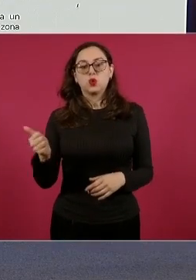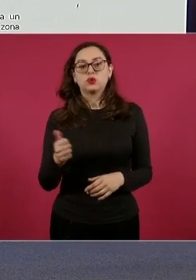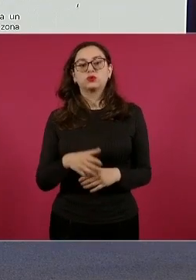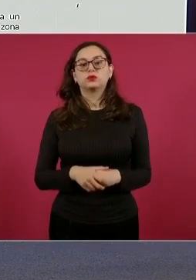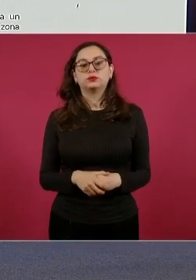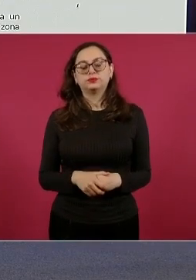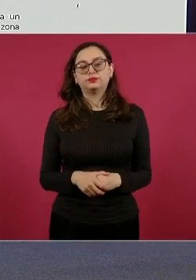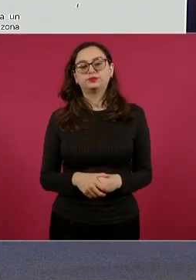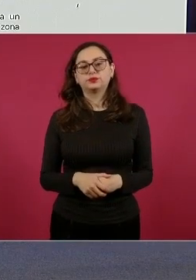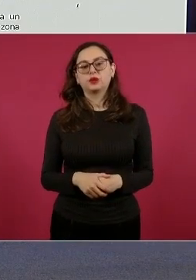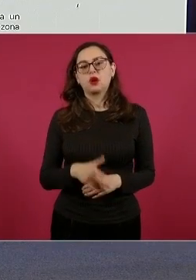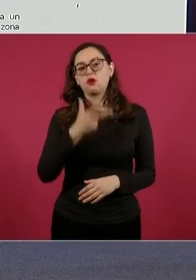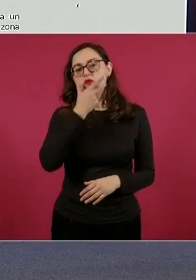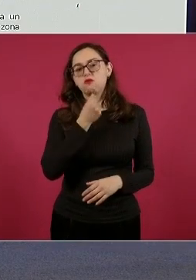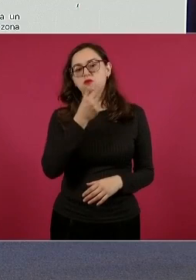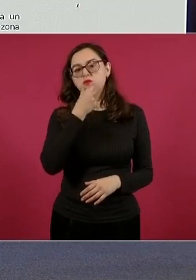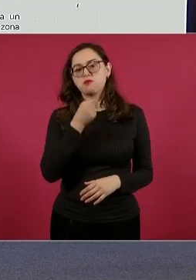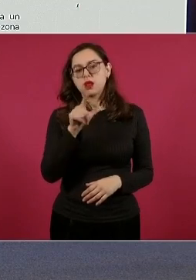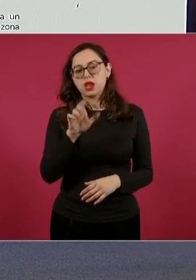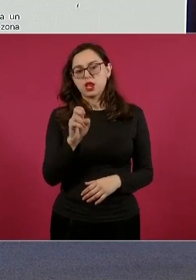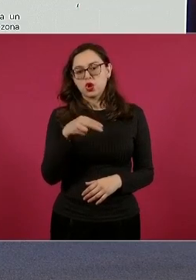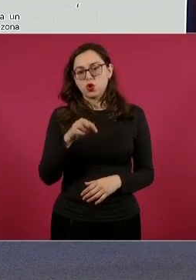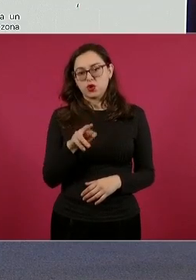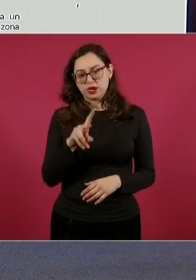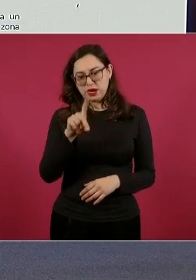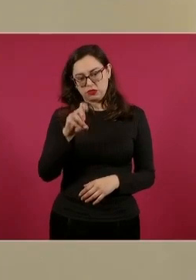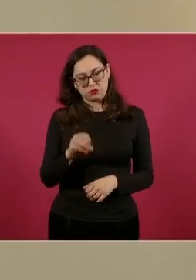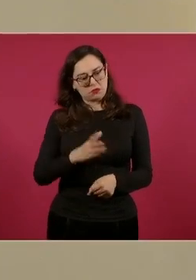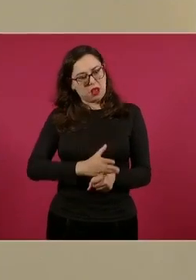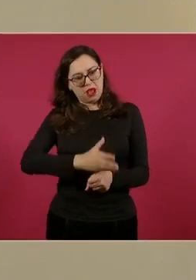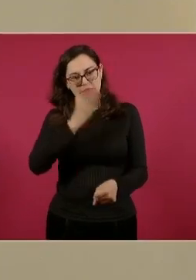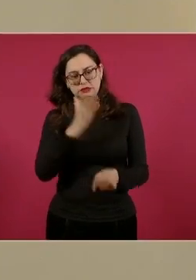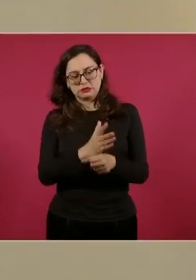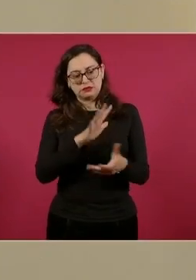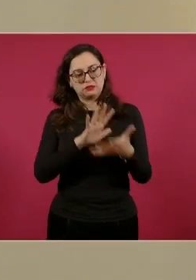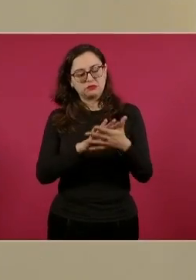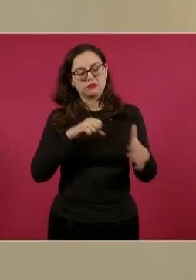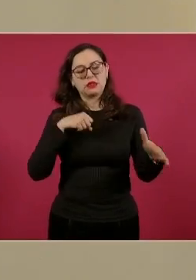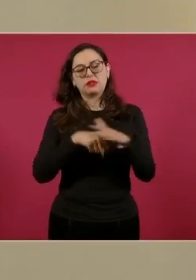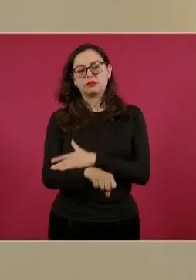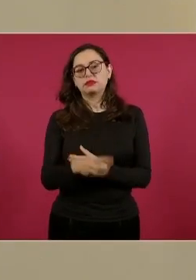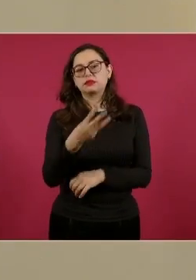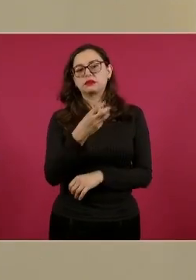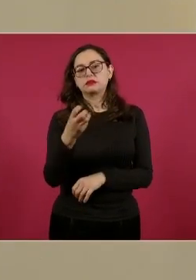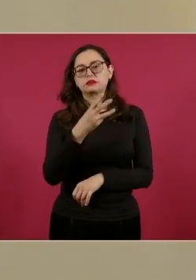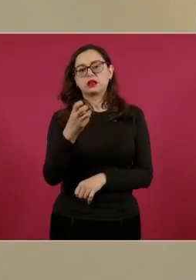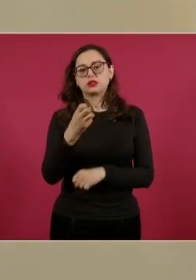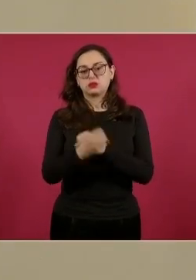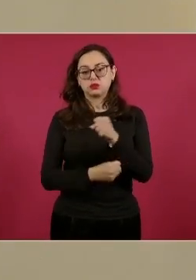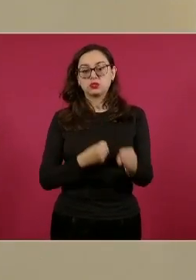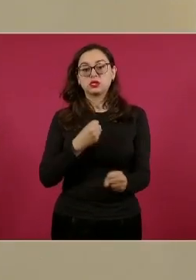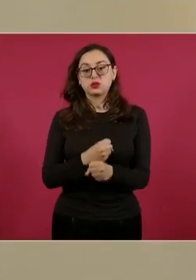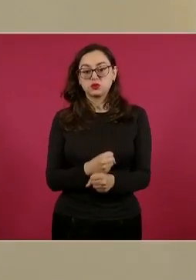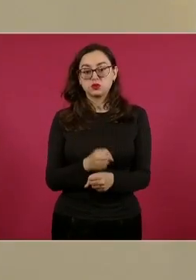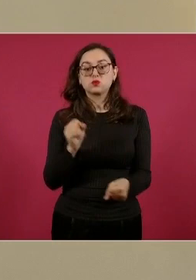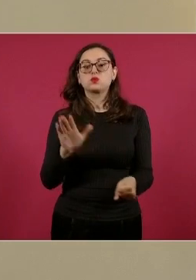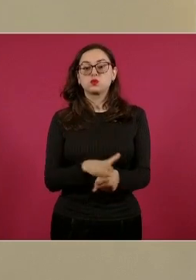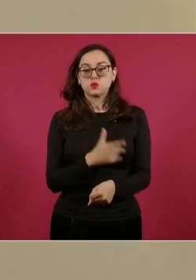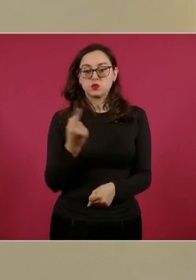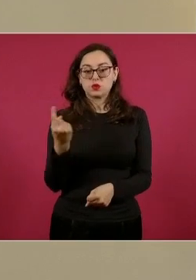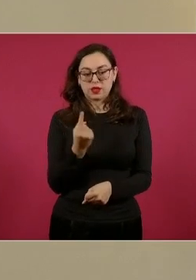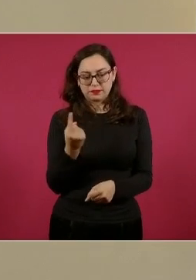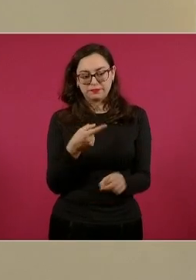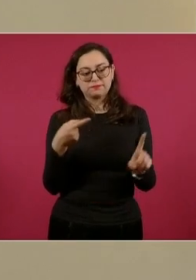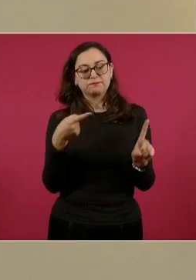346 años y ocho meses de prisión en contra de Leonardo, tras acreditar su participación en el delito de homicidio